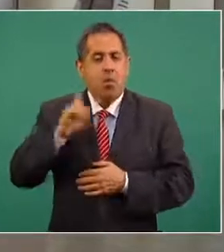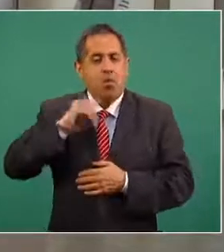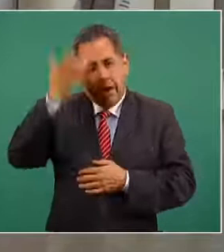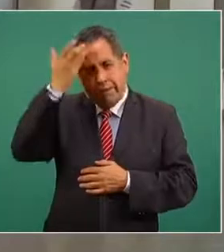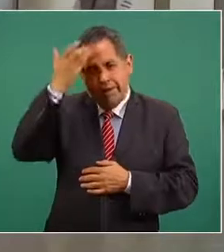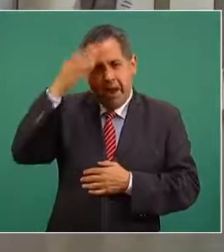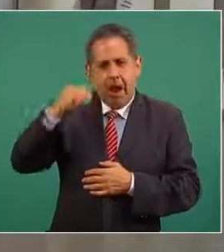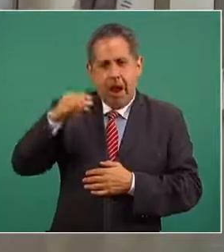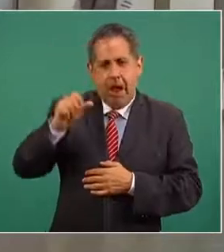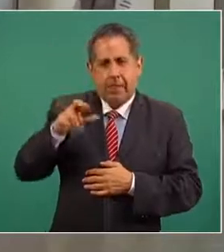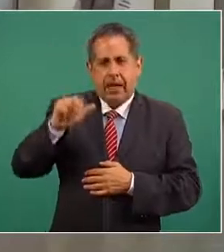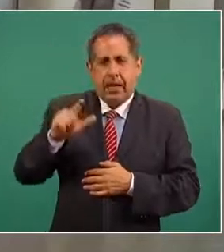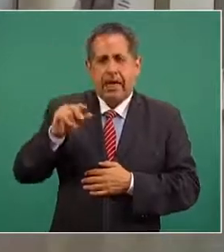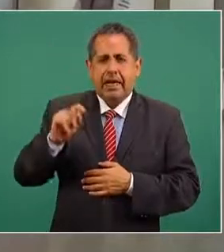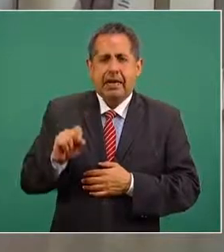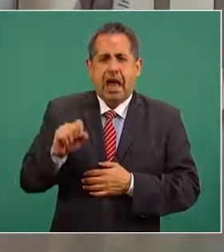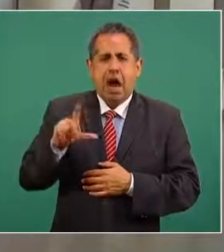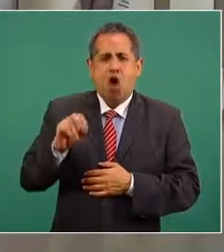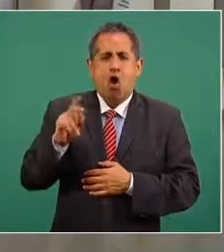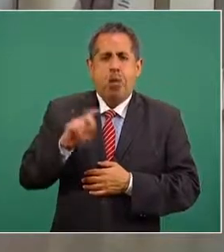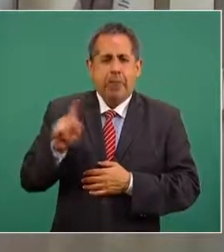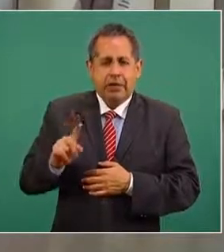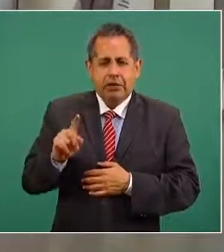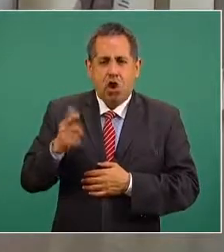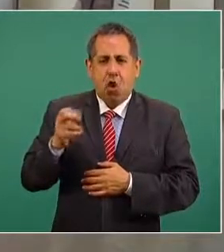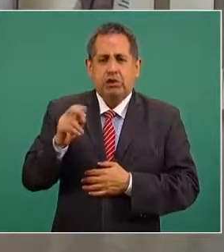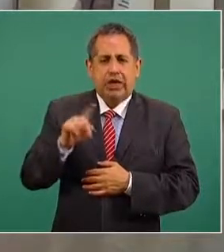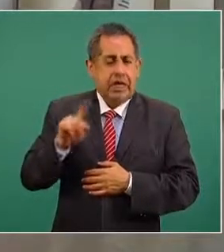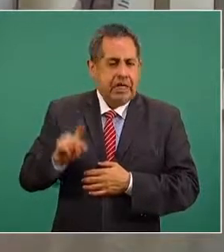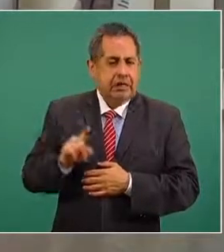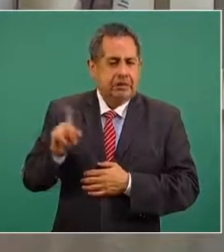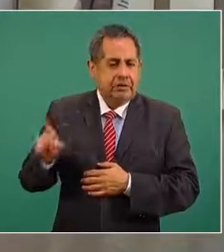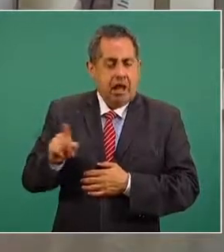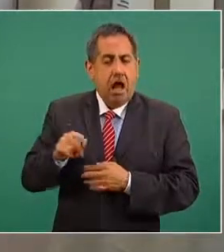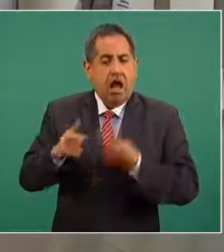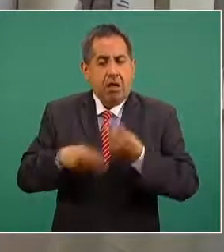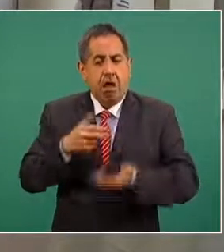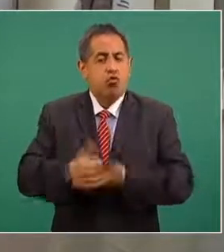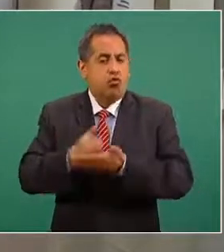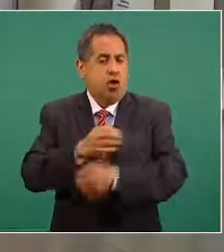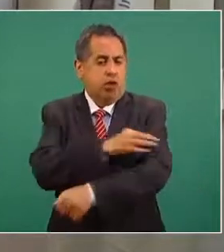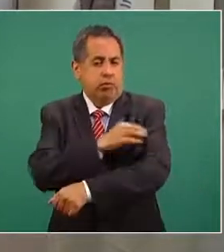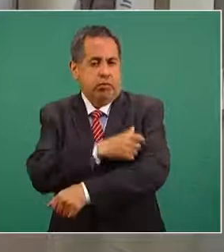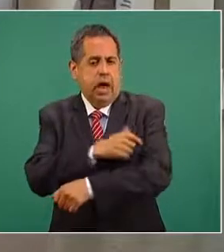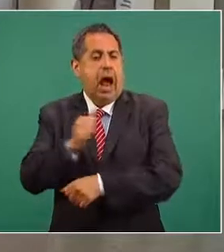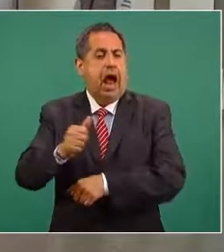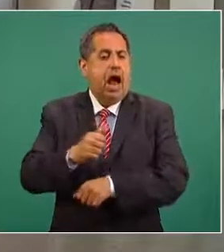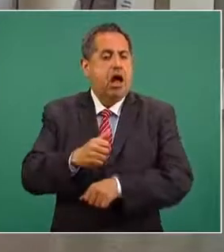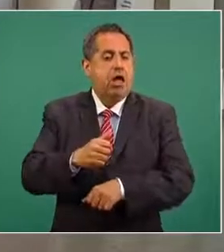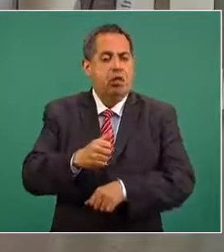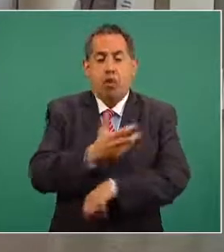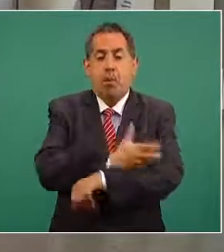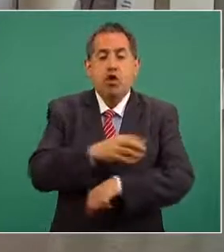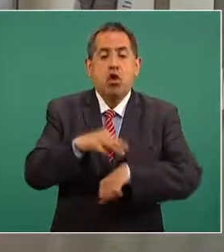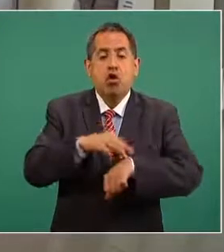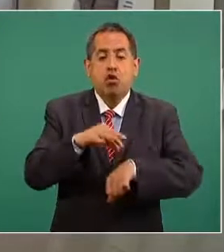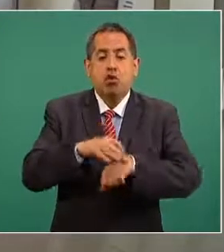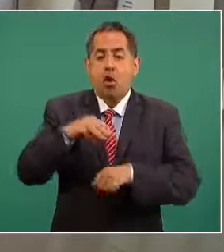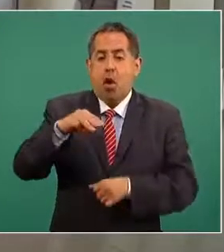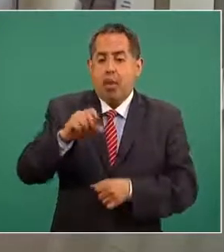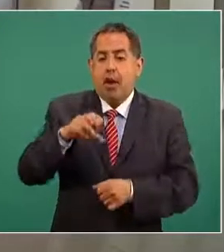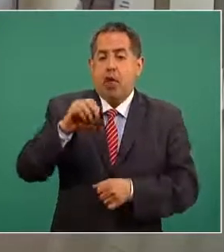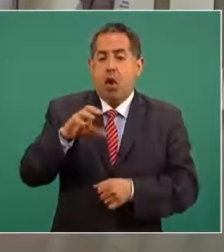Margarita López González está vacunando al compañero médico Marco Antonio